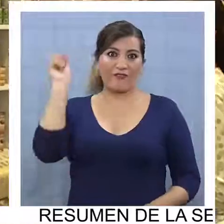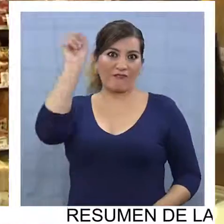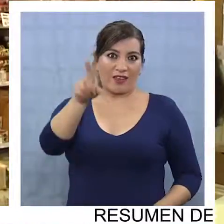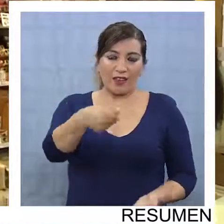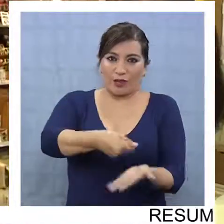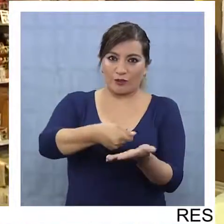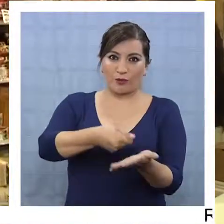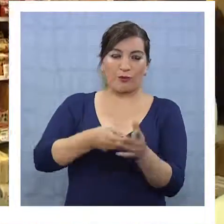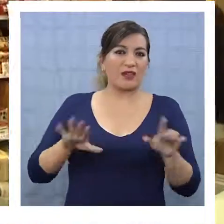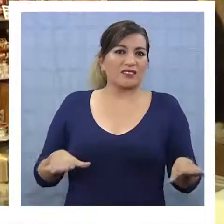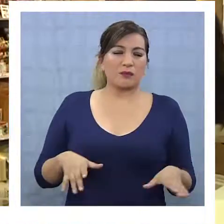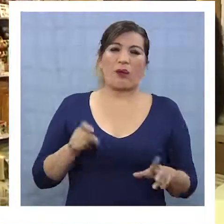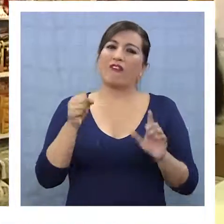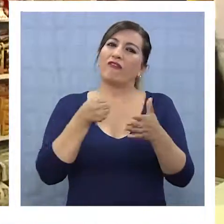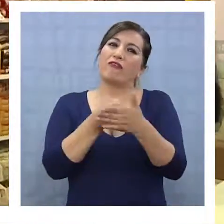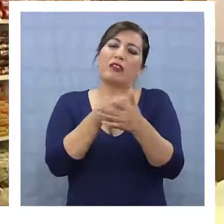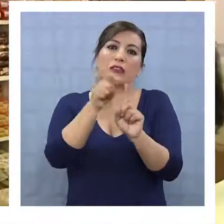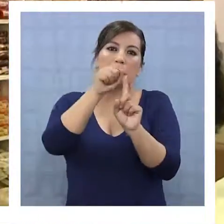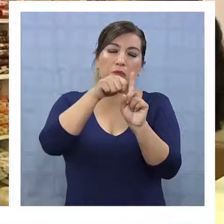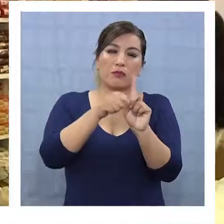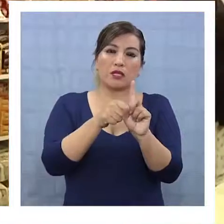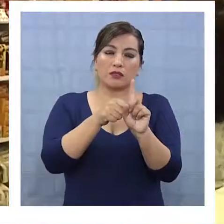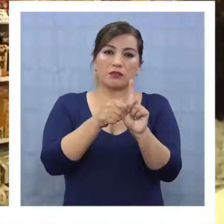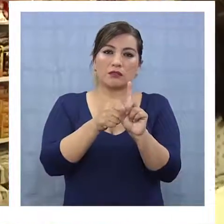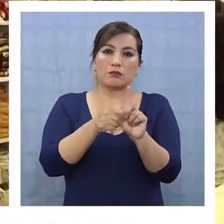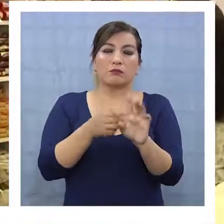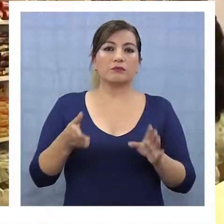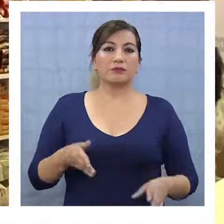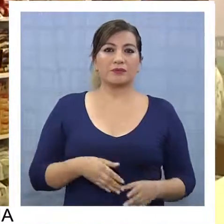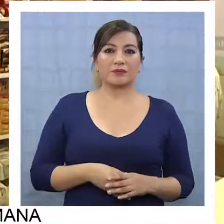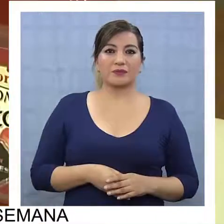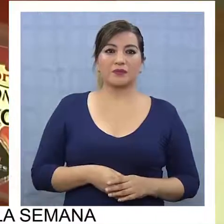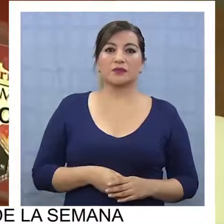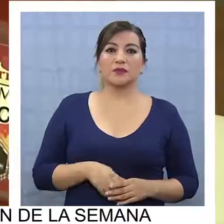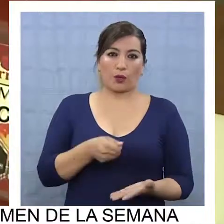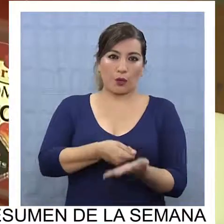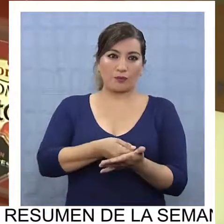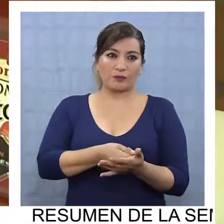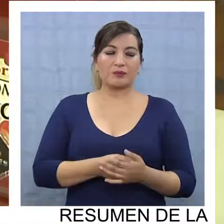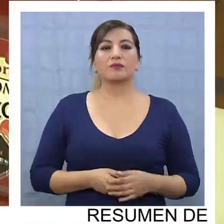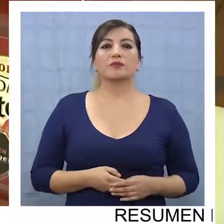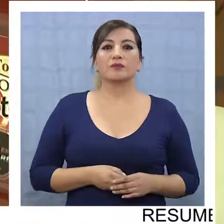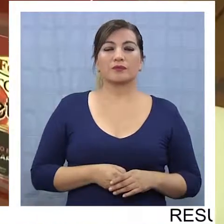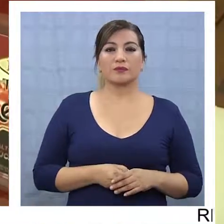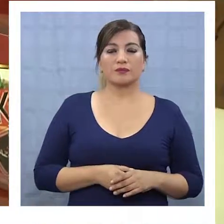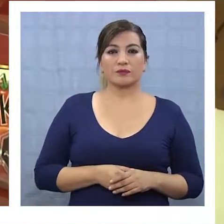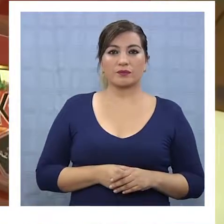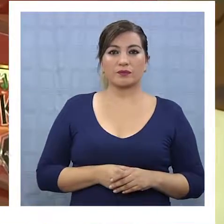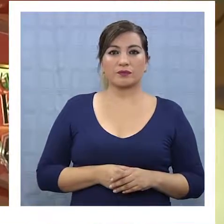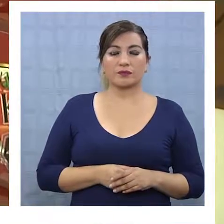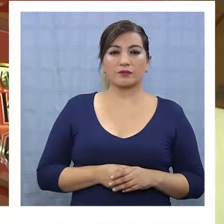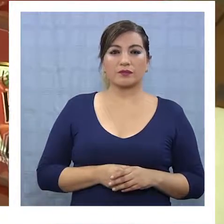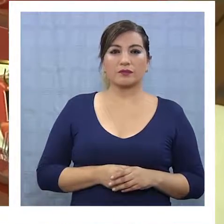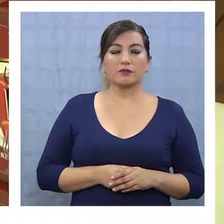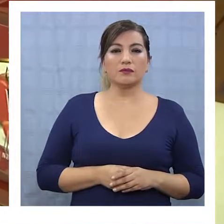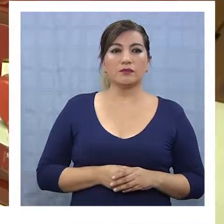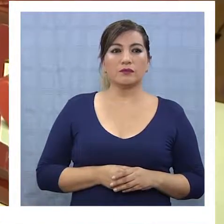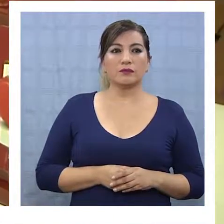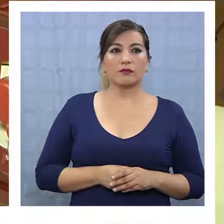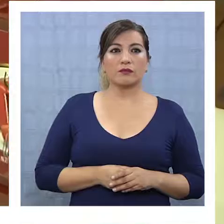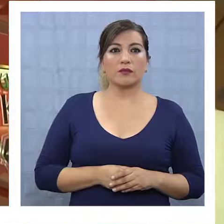Siempre las personas que vienen a comprar, como a fin de mes, que llevan para una canasta para el mes, se lleva. Llevan de dos, bueno.